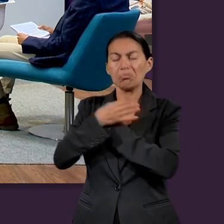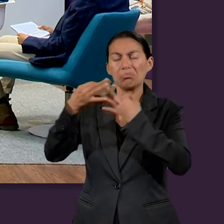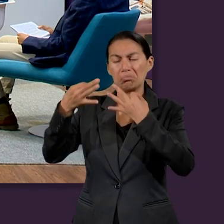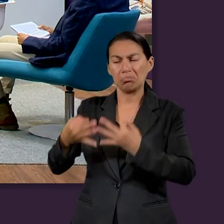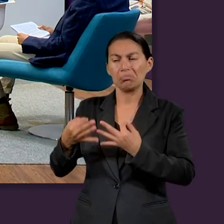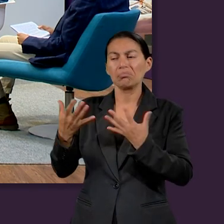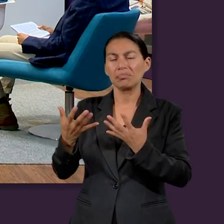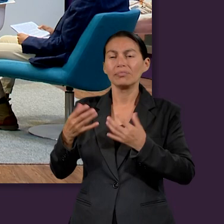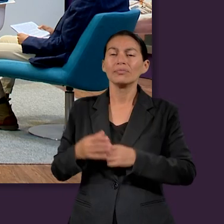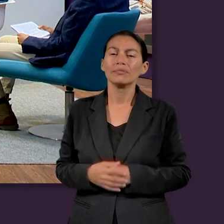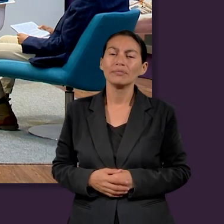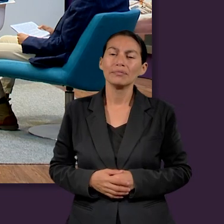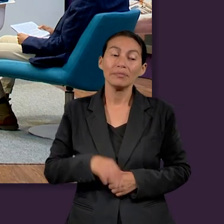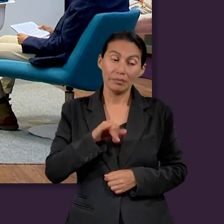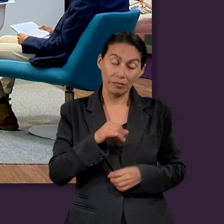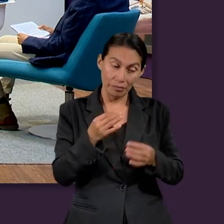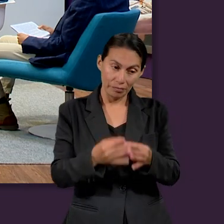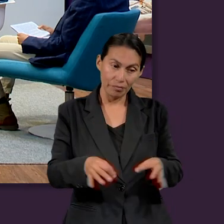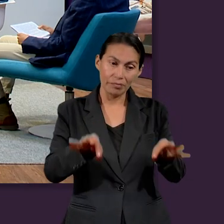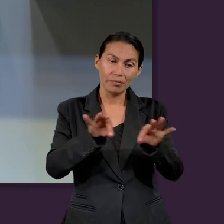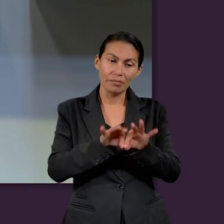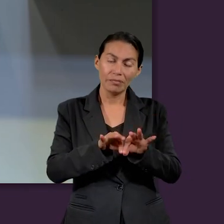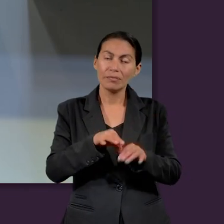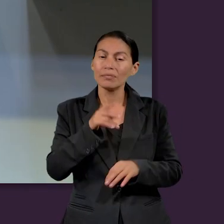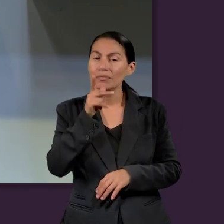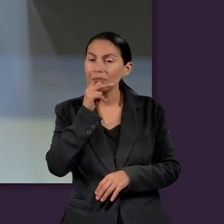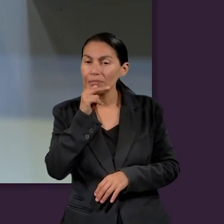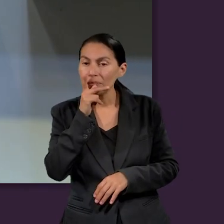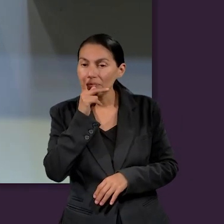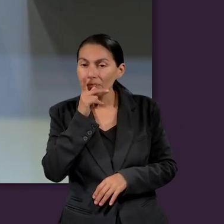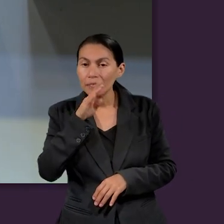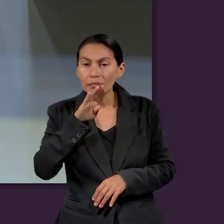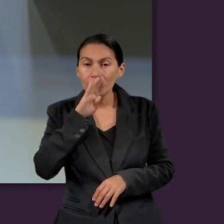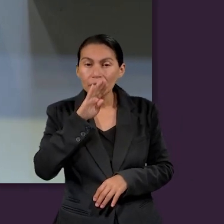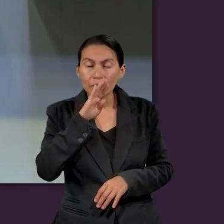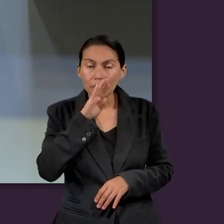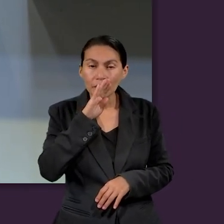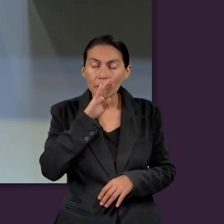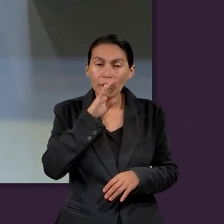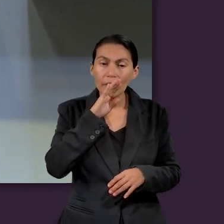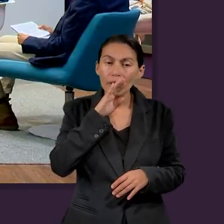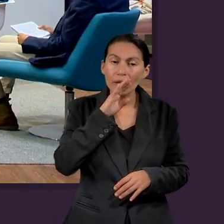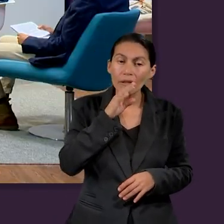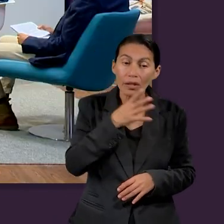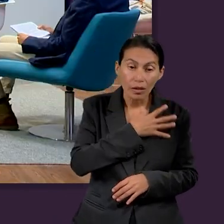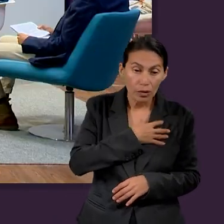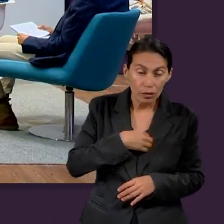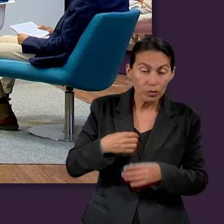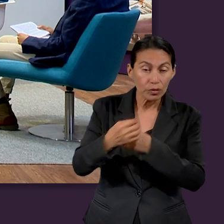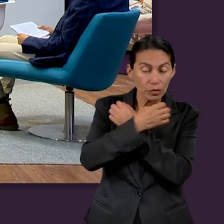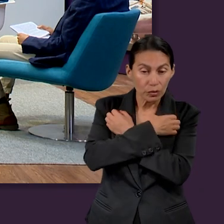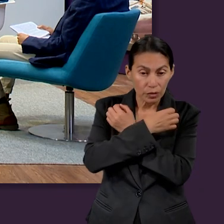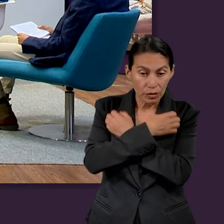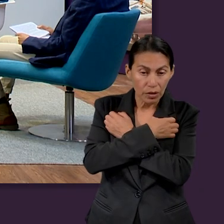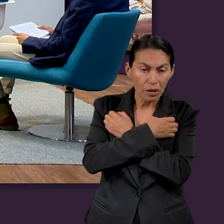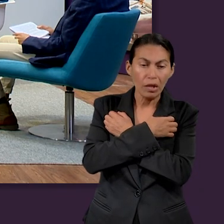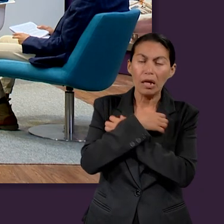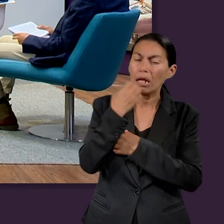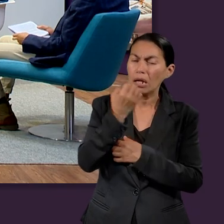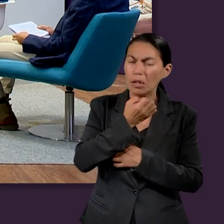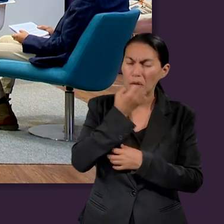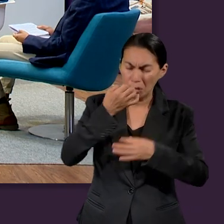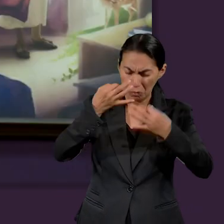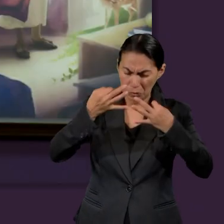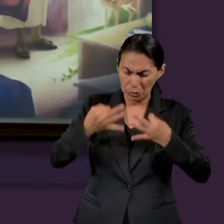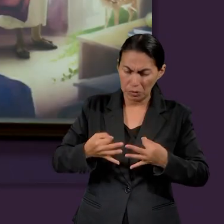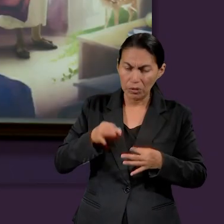contribuir, ¿no? A una buena educación. Sí, este, es fundamental que los